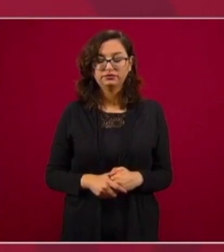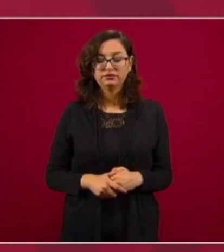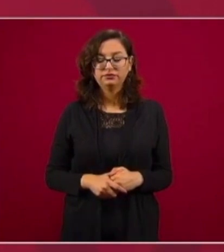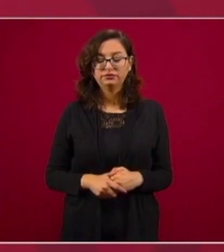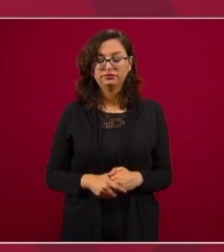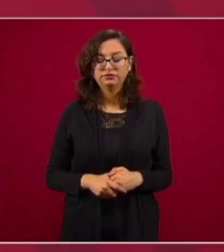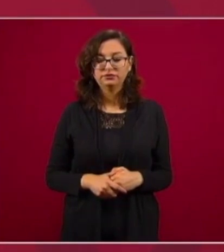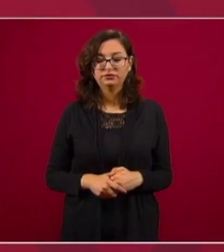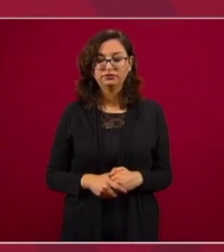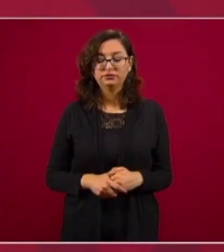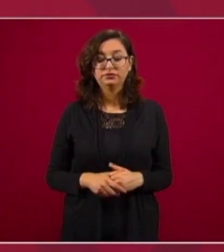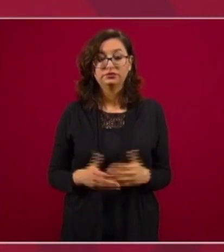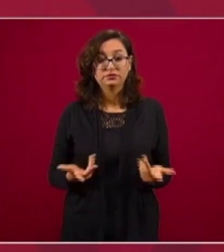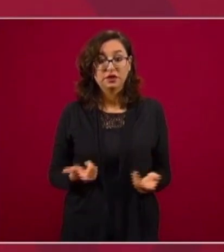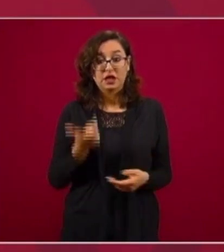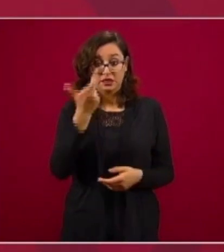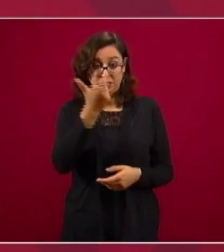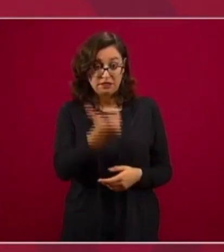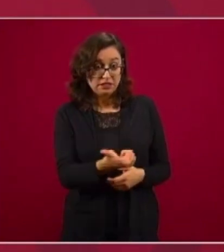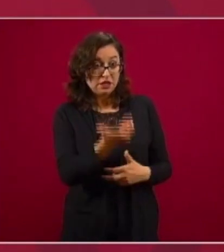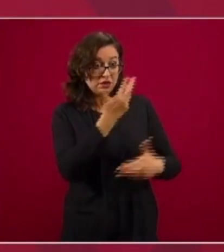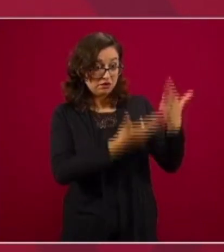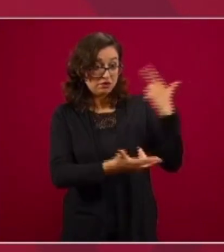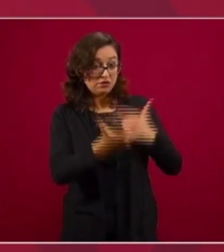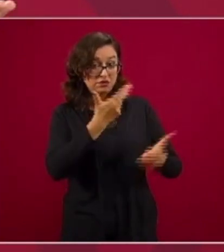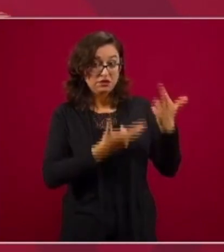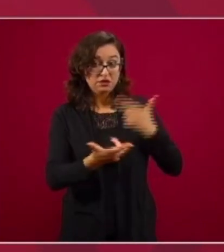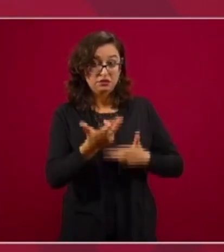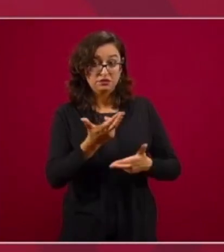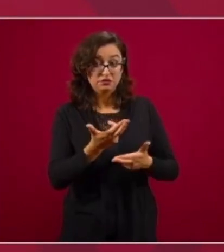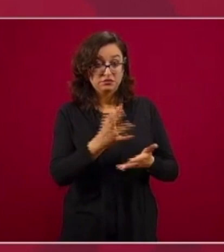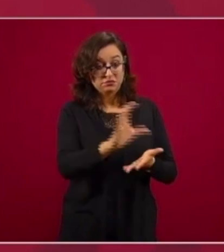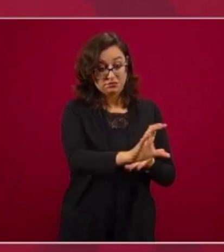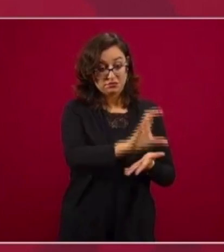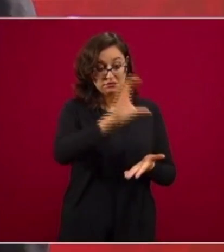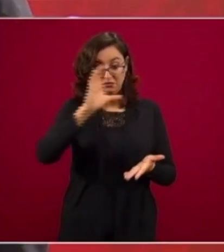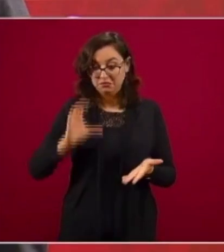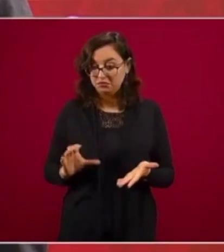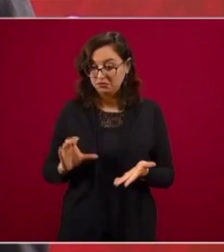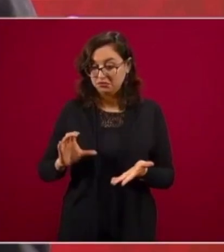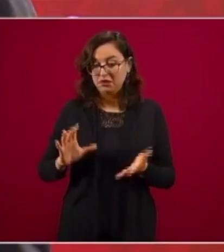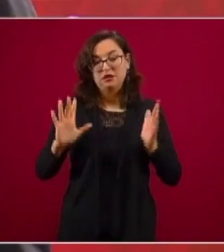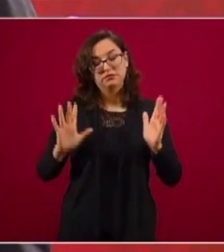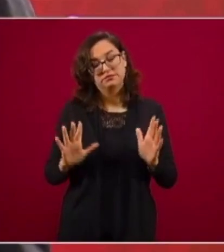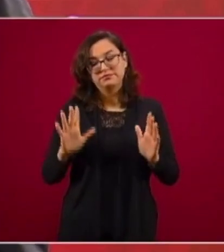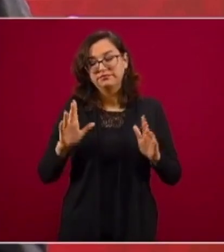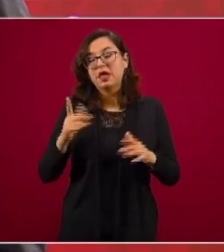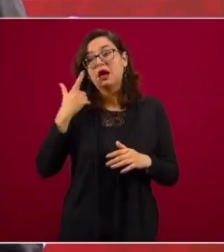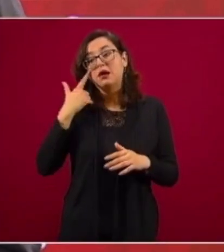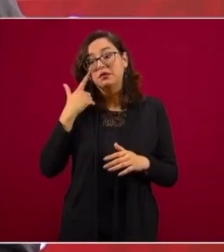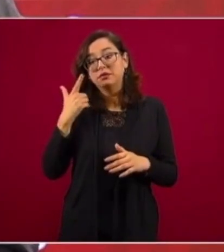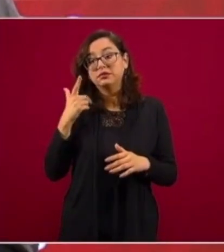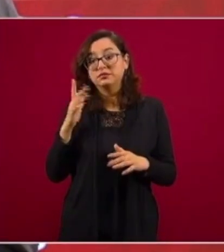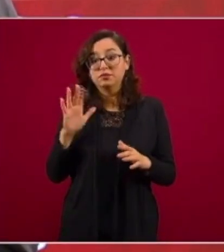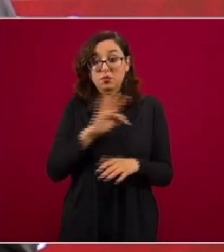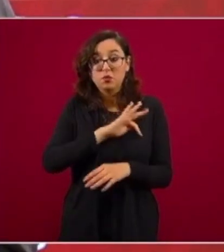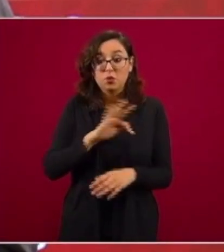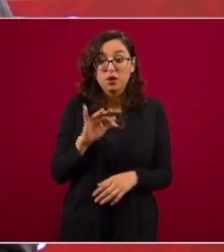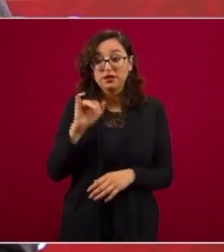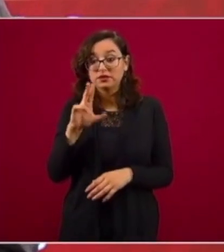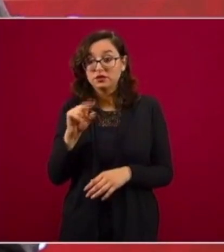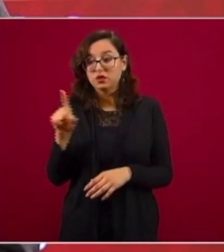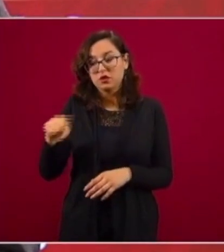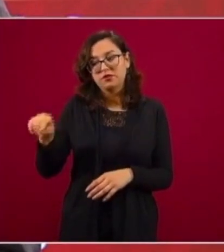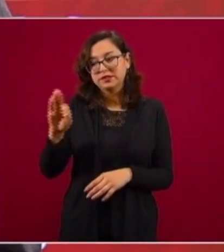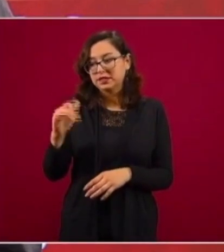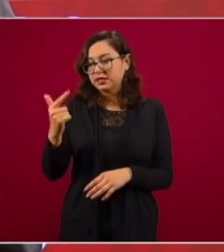Si devuelven el dinero, ese es un asunto también legal que corresponde resolver a